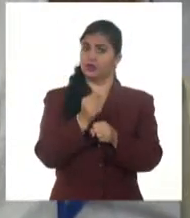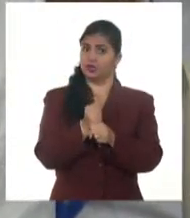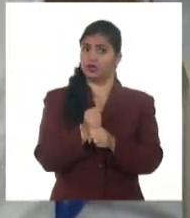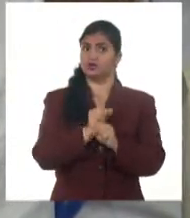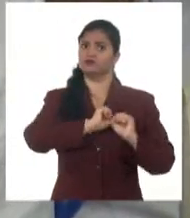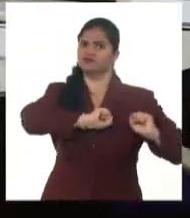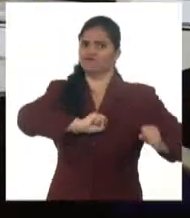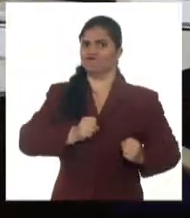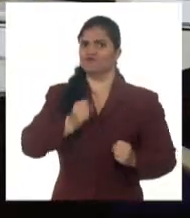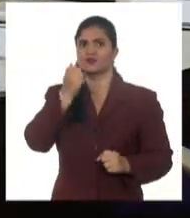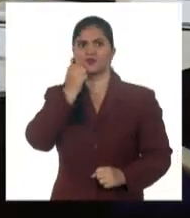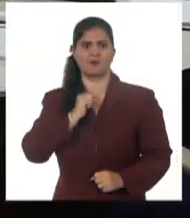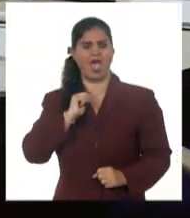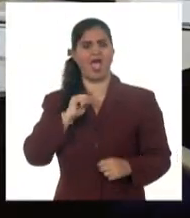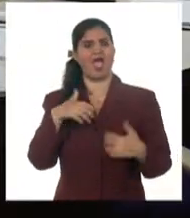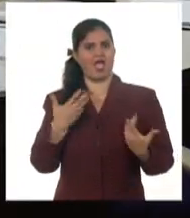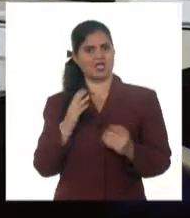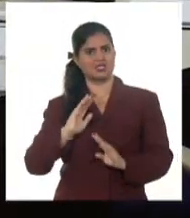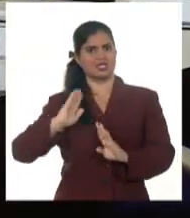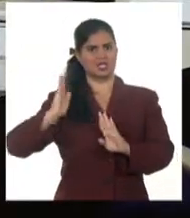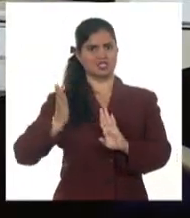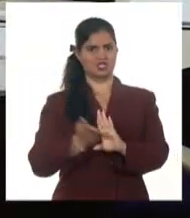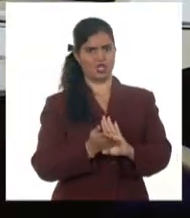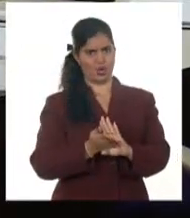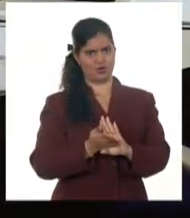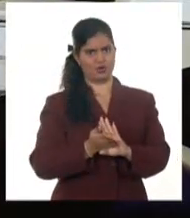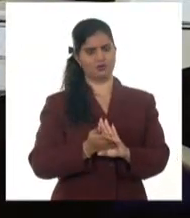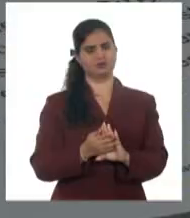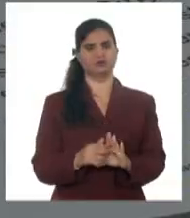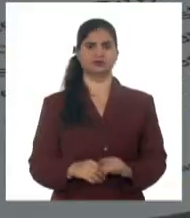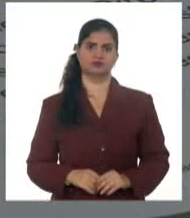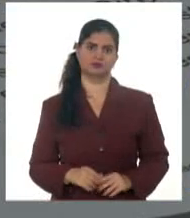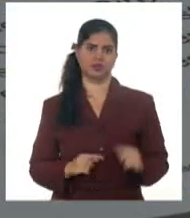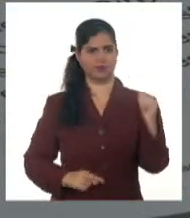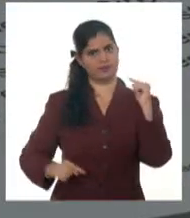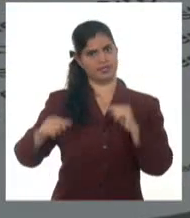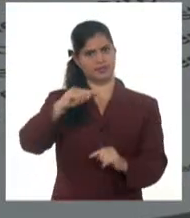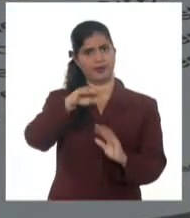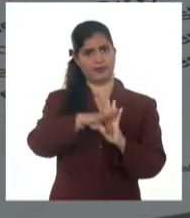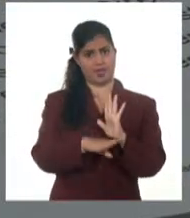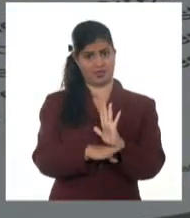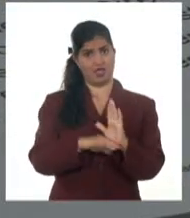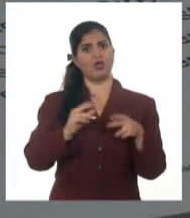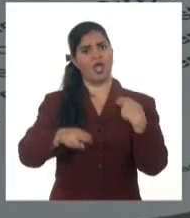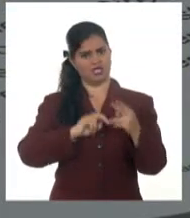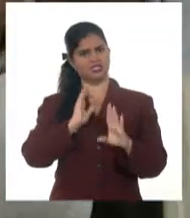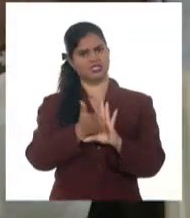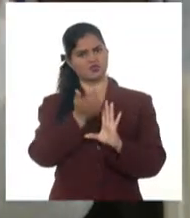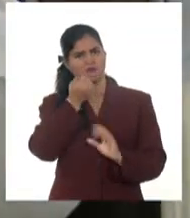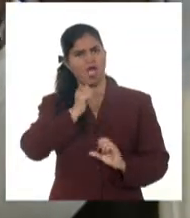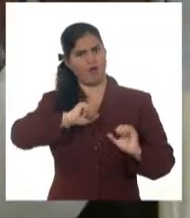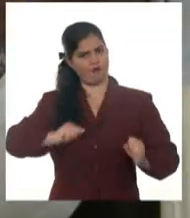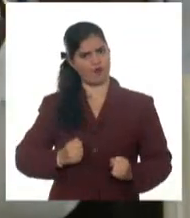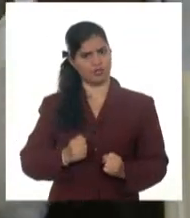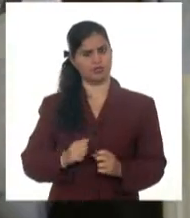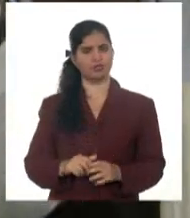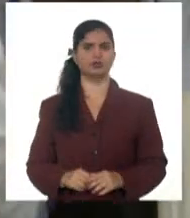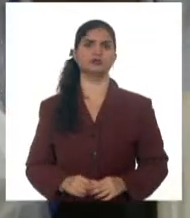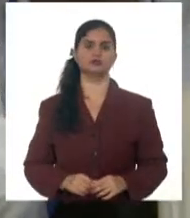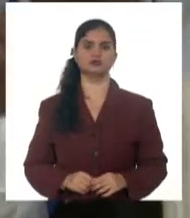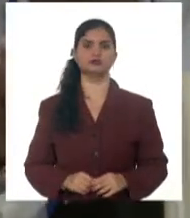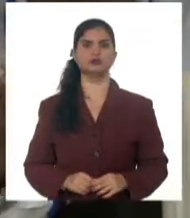ágil en las sanciones, combinadas como principales y accesorias. A lo largo del tiempo van apareciendo determinadas